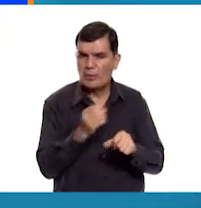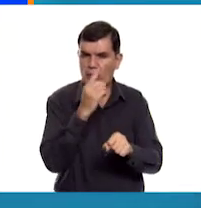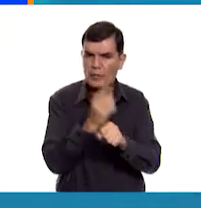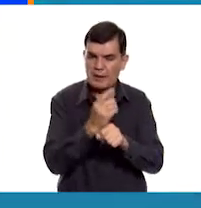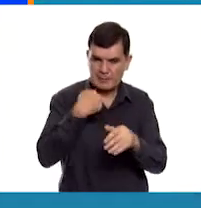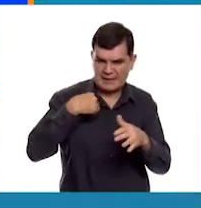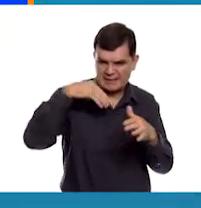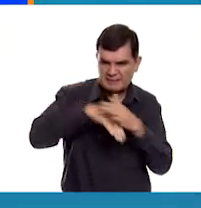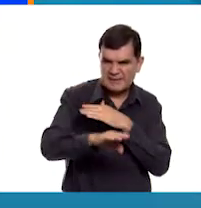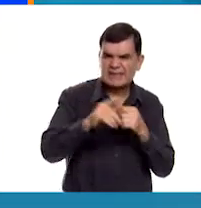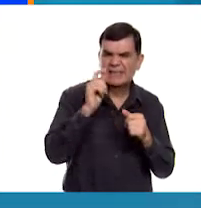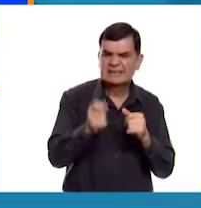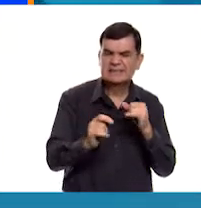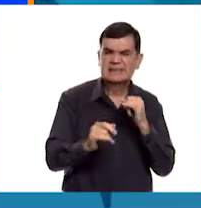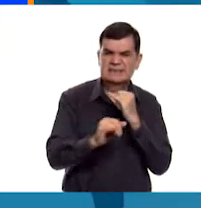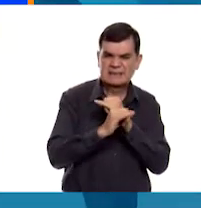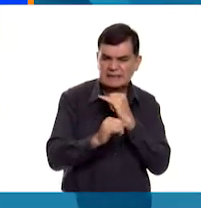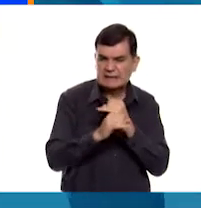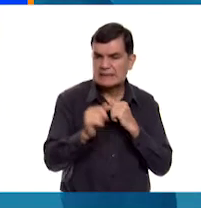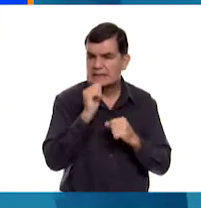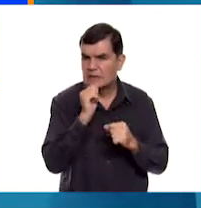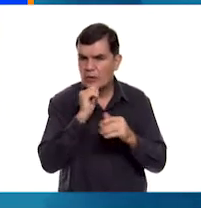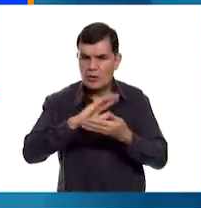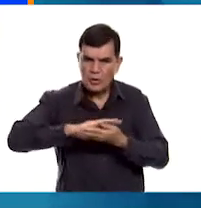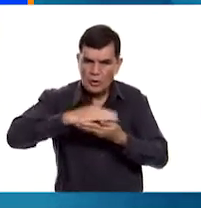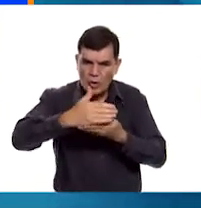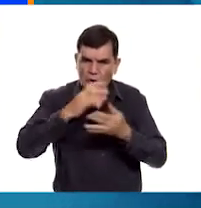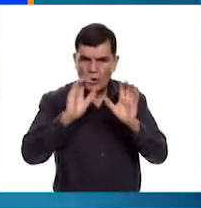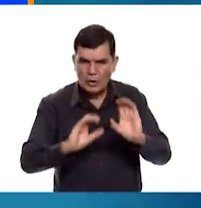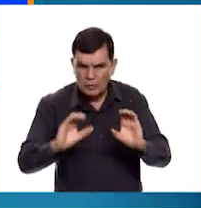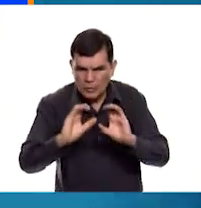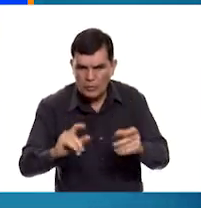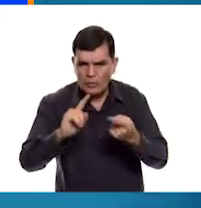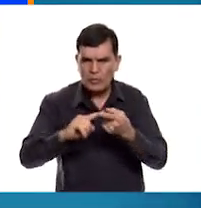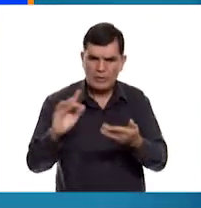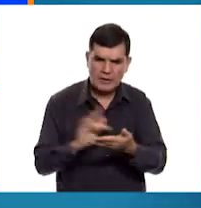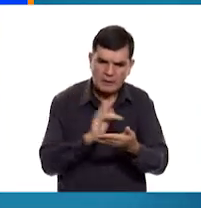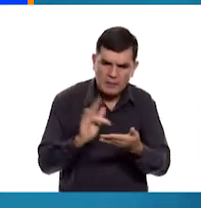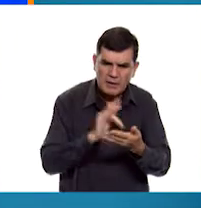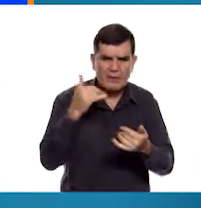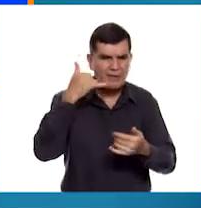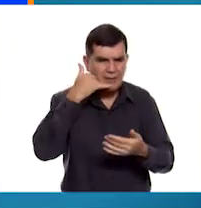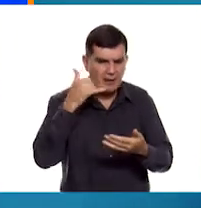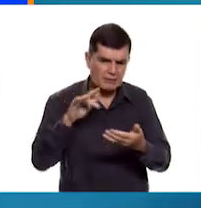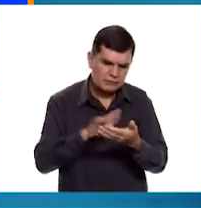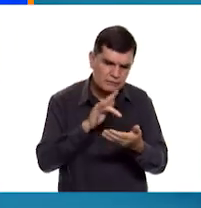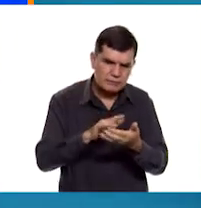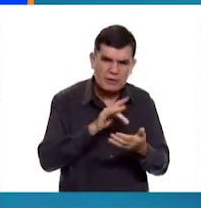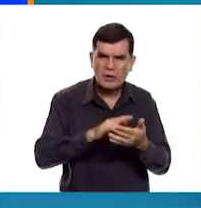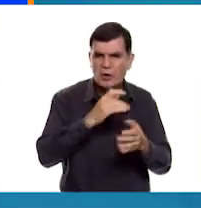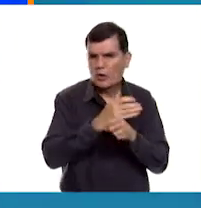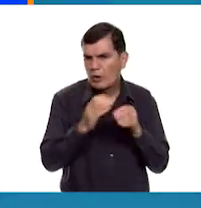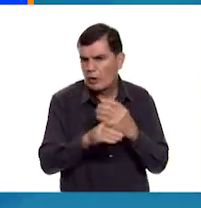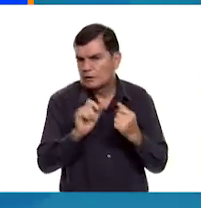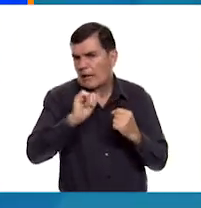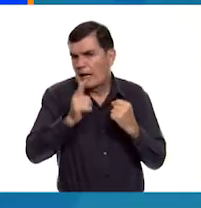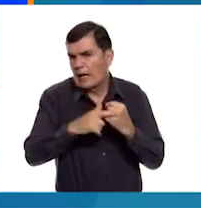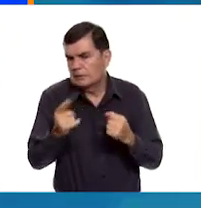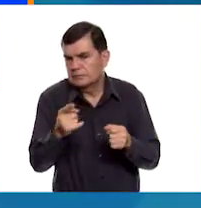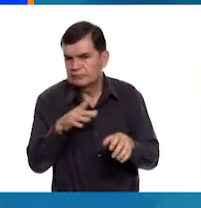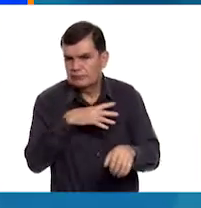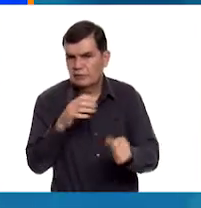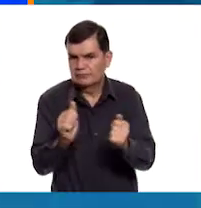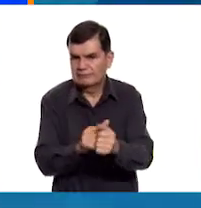oportunidades de utilizar dispositivos digitales, como computadoras, tabletas, teléfonos celulares o cualquier otro aparato